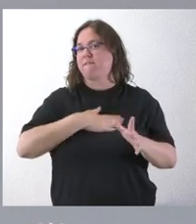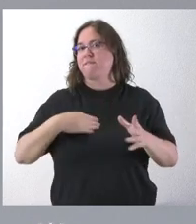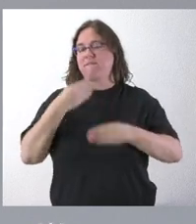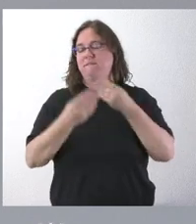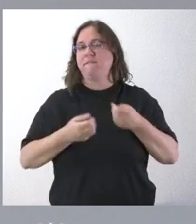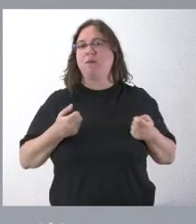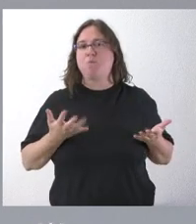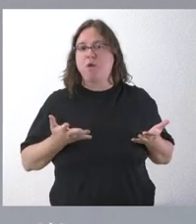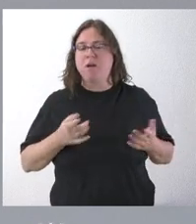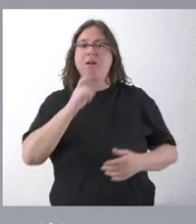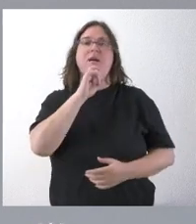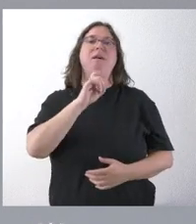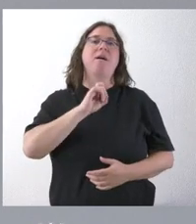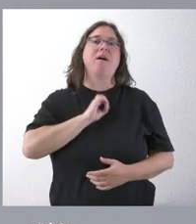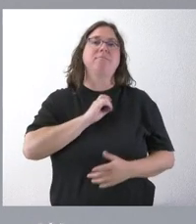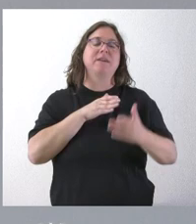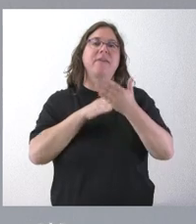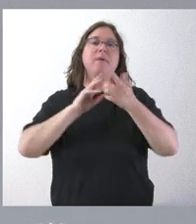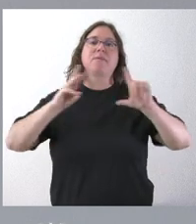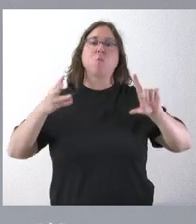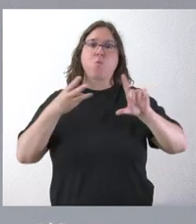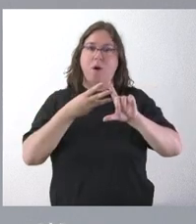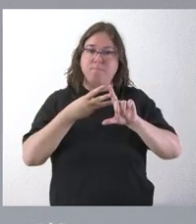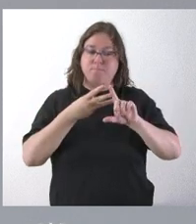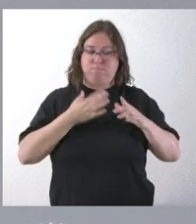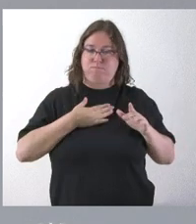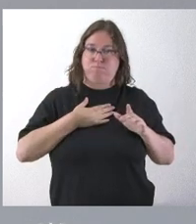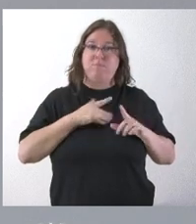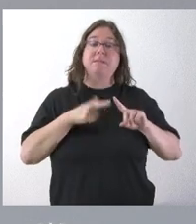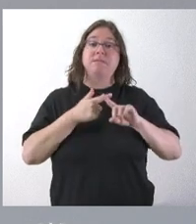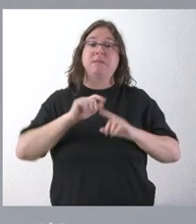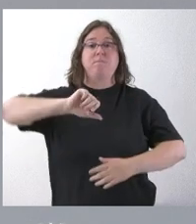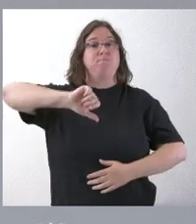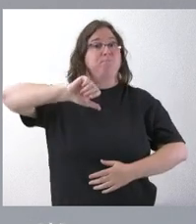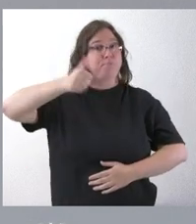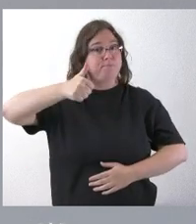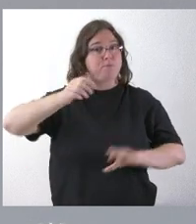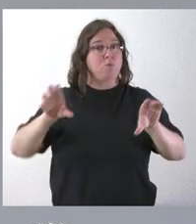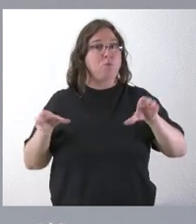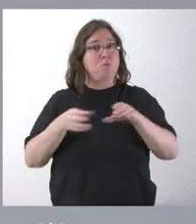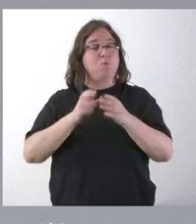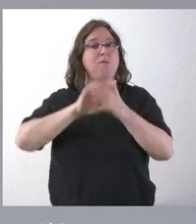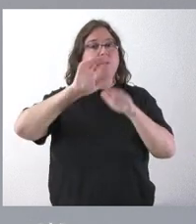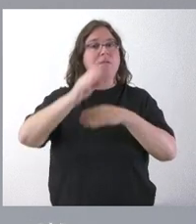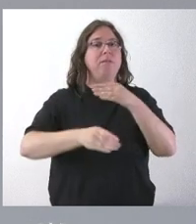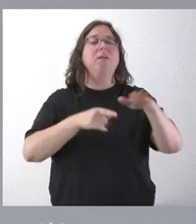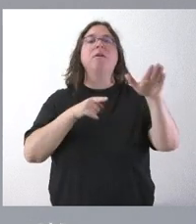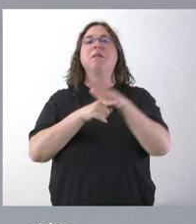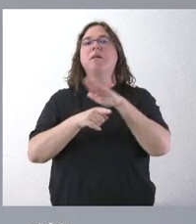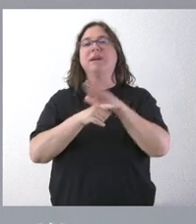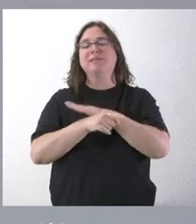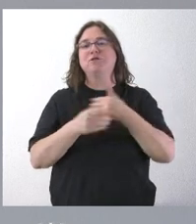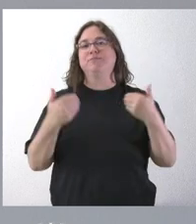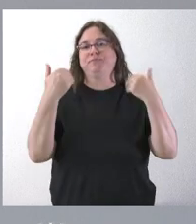comunicarlos vía web institucional y, una vez que tengan la conformidad de la Junta, proceder a la gestión municipal de la